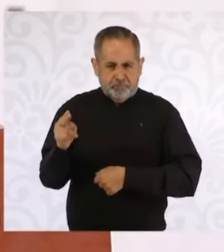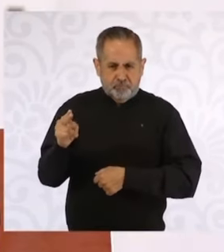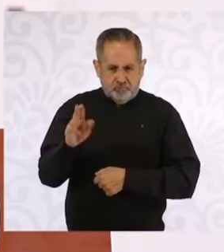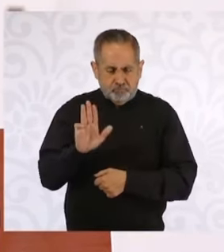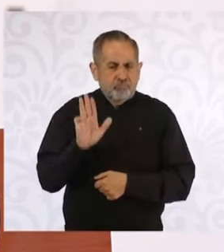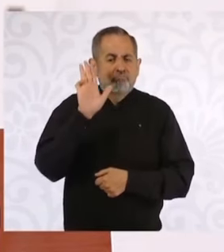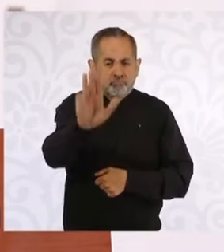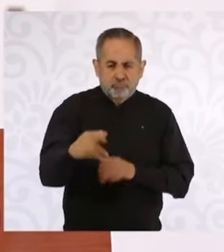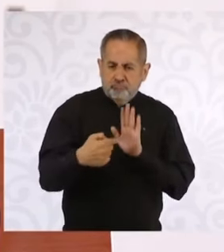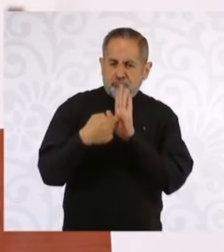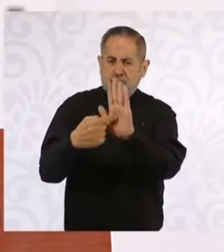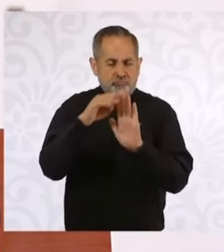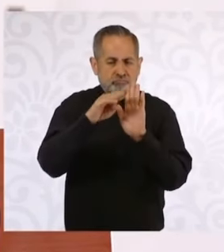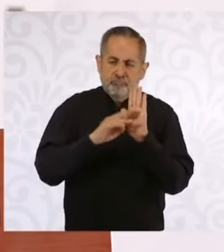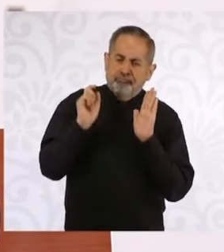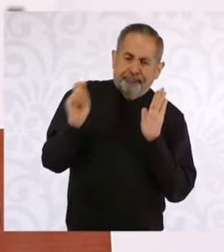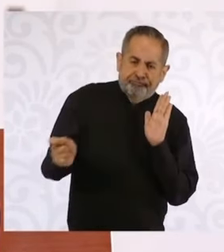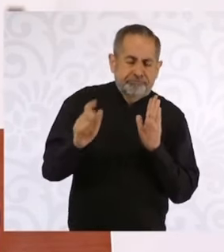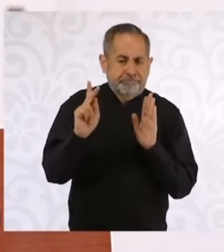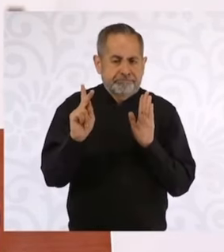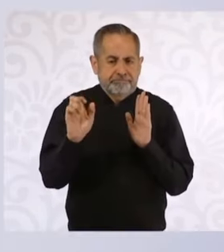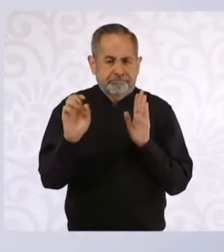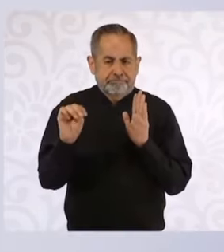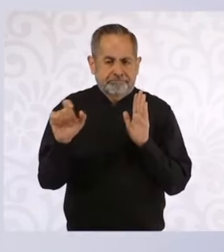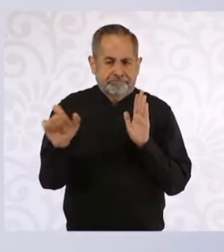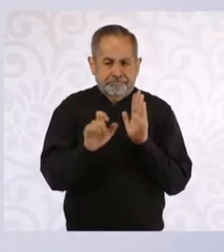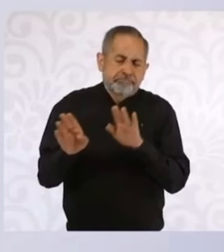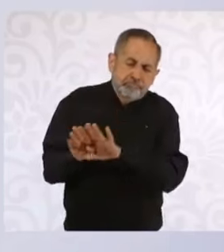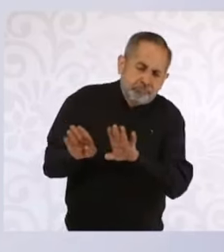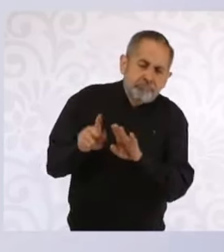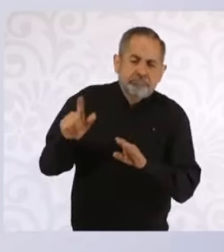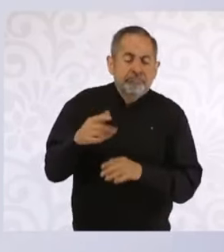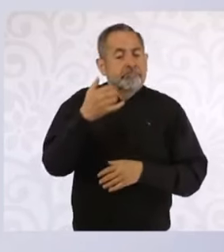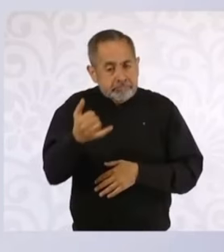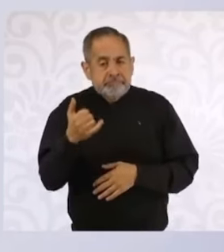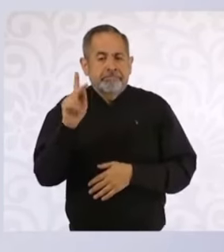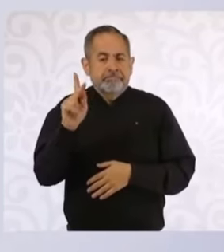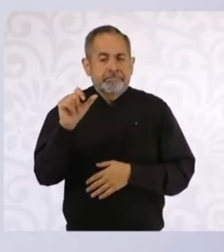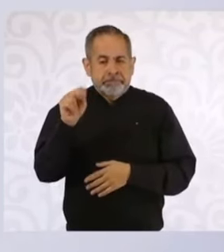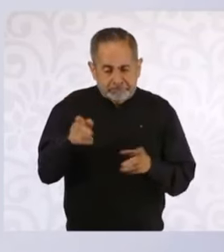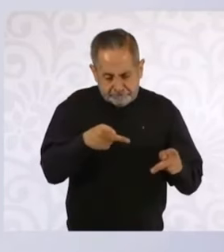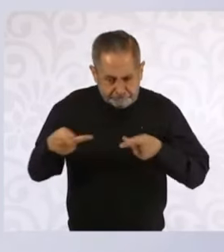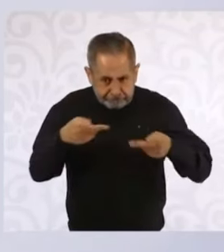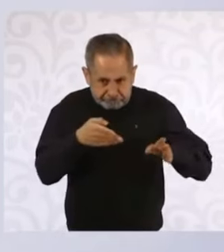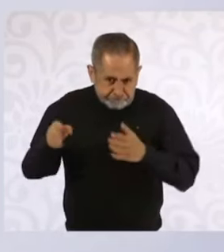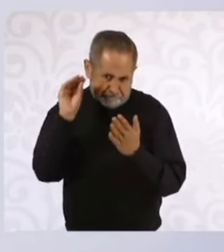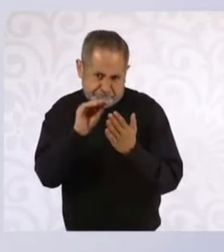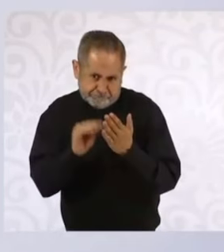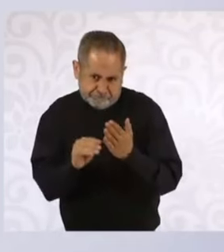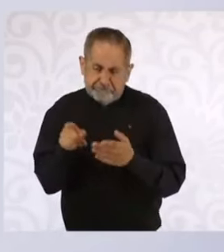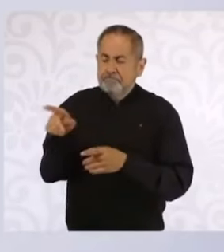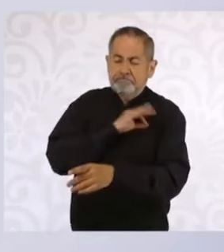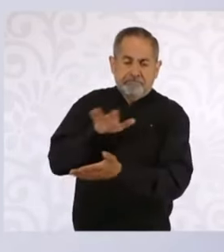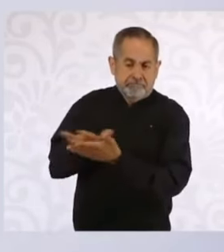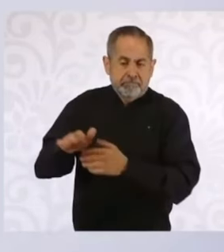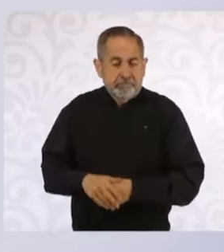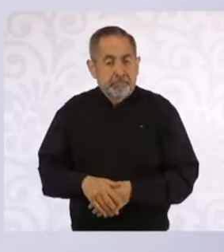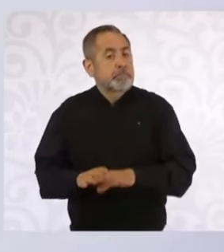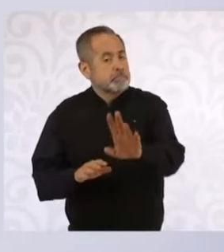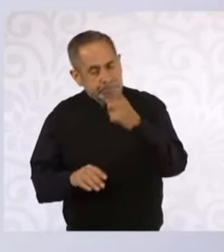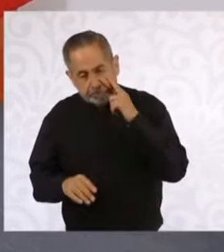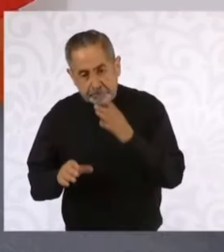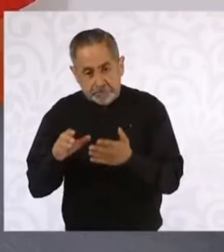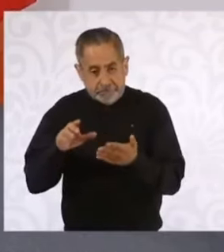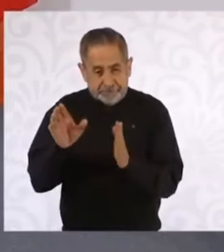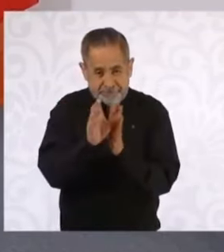a presentar la situación actual de Pemex y el plan. Parte de lo que nos permite ahora la reforma constitucional